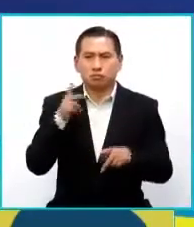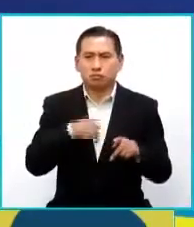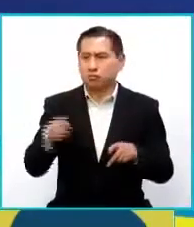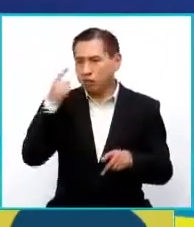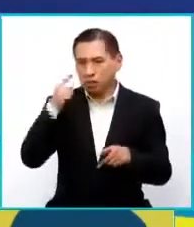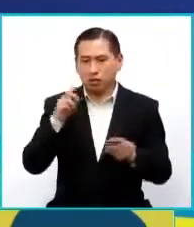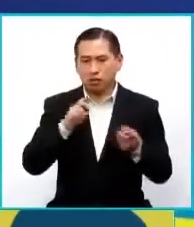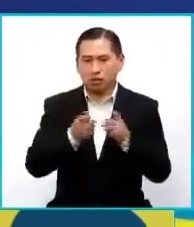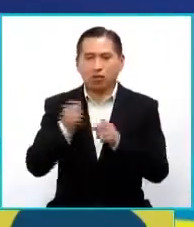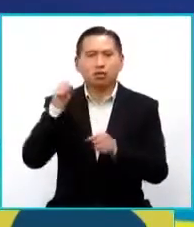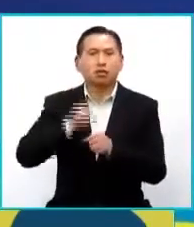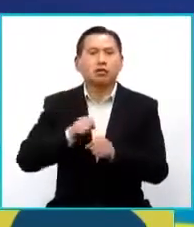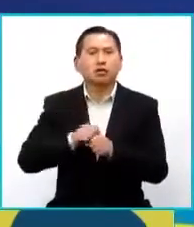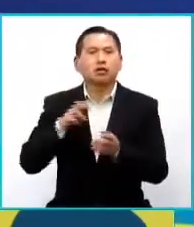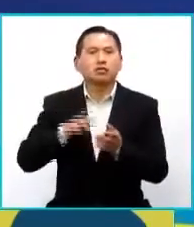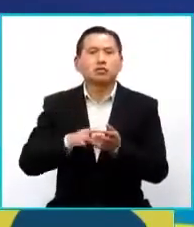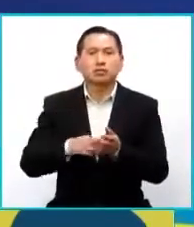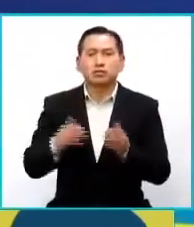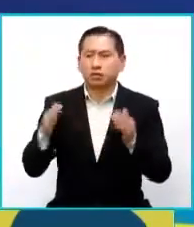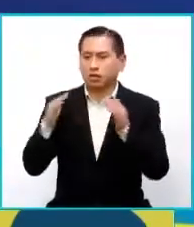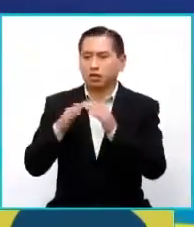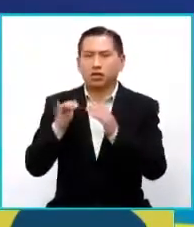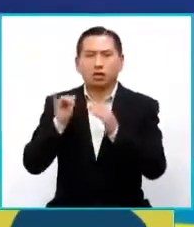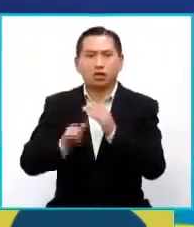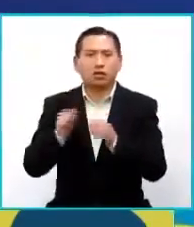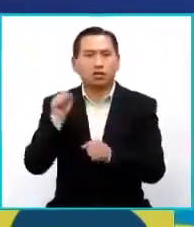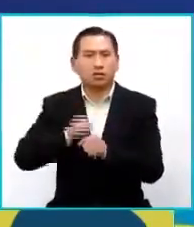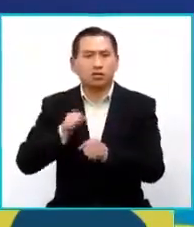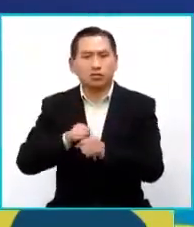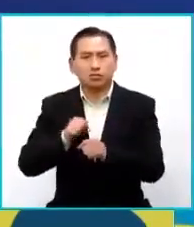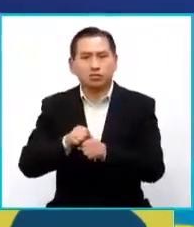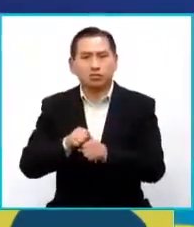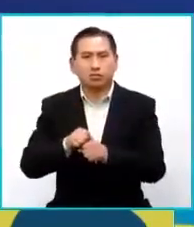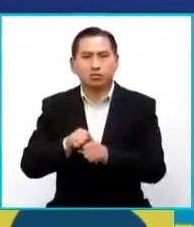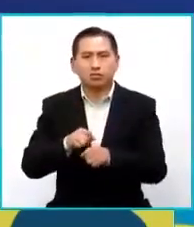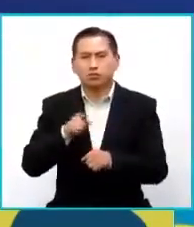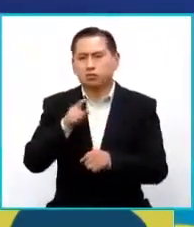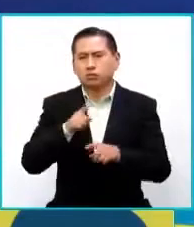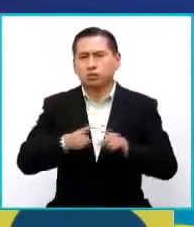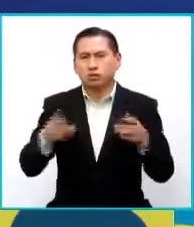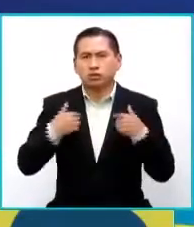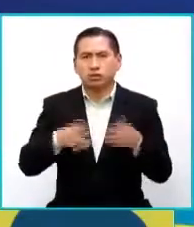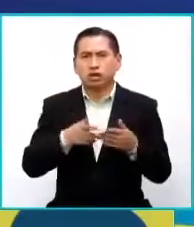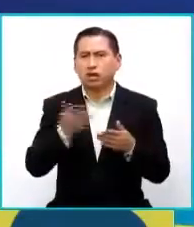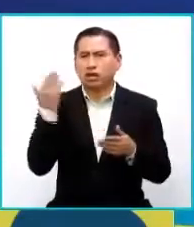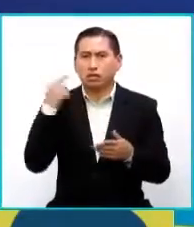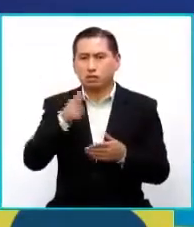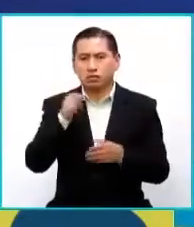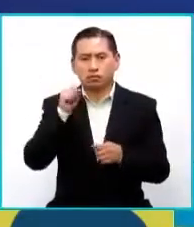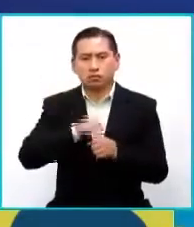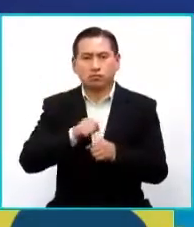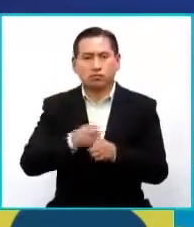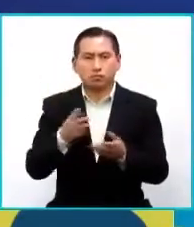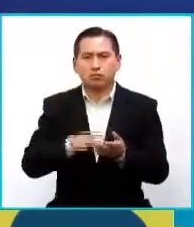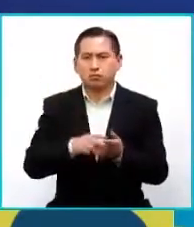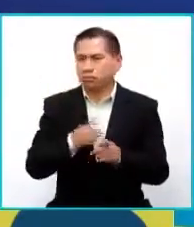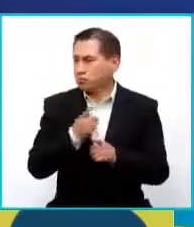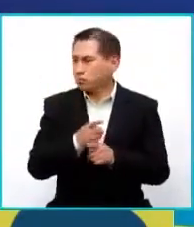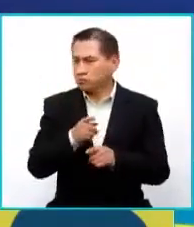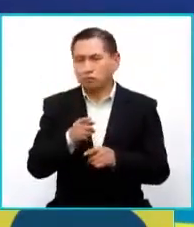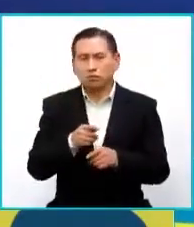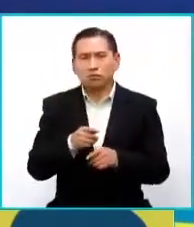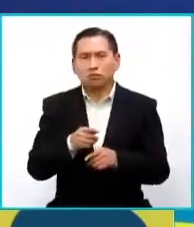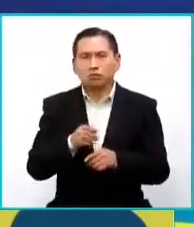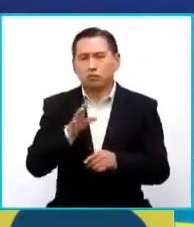a esa estructura de trabajo porque están, el trabajo desde casa, ¿no? Pero en el caso de usted era muy diferente porque ya venía antes de la pandemia. Exactamente. No era una